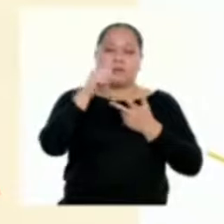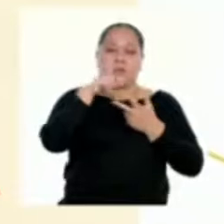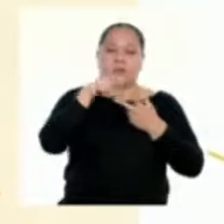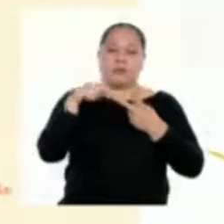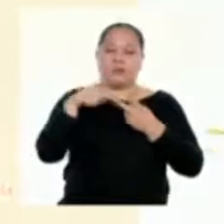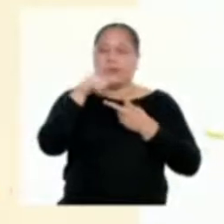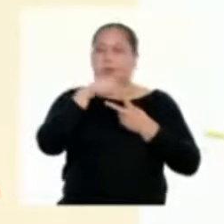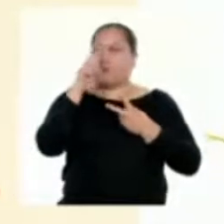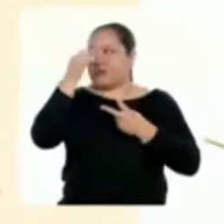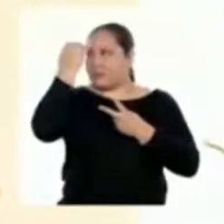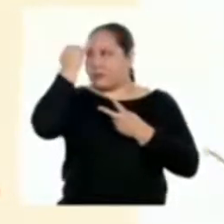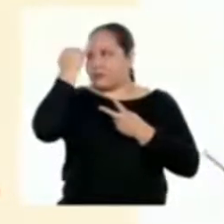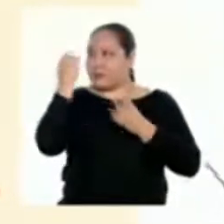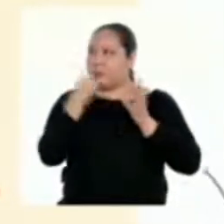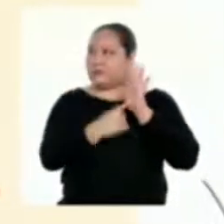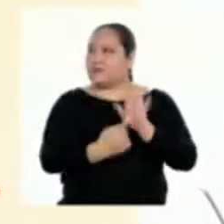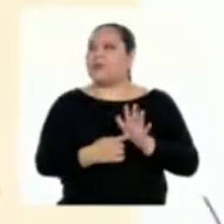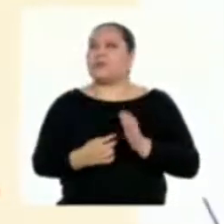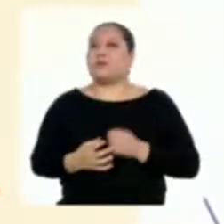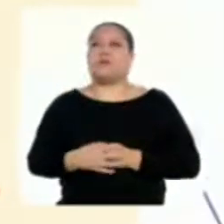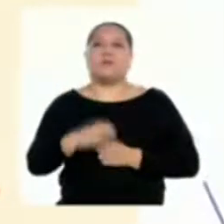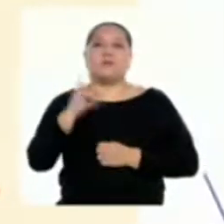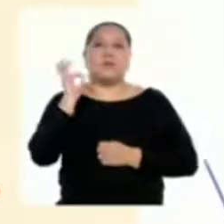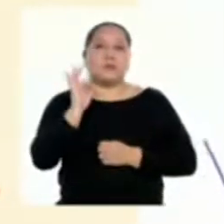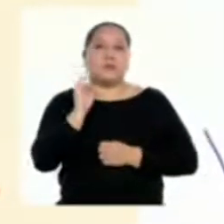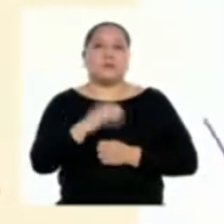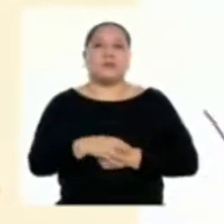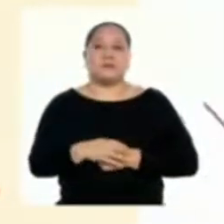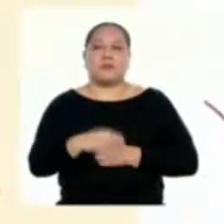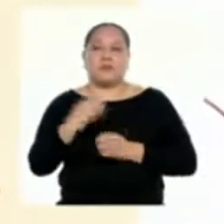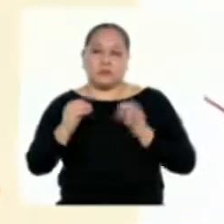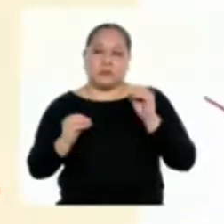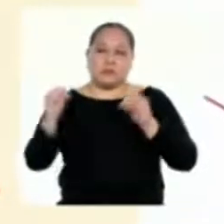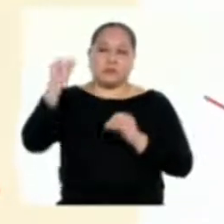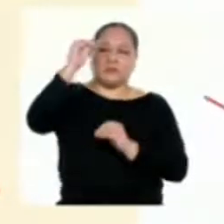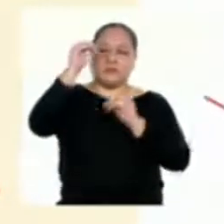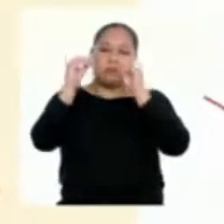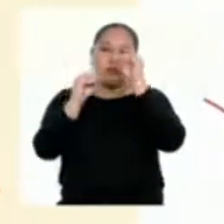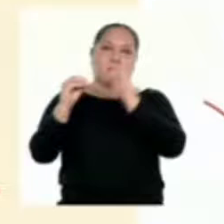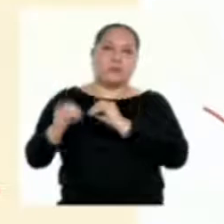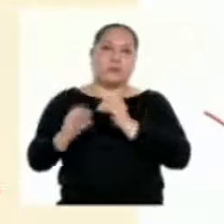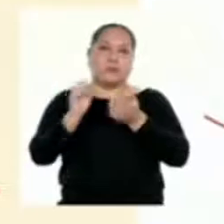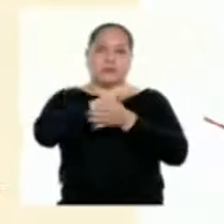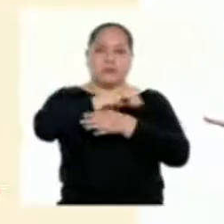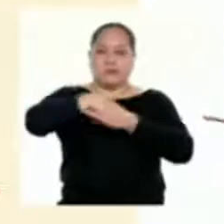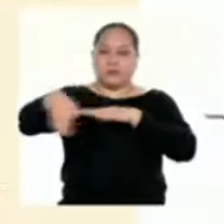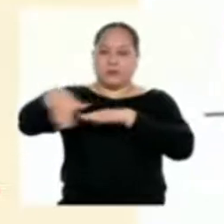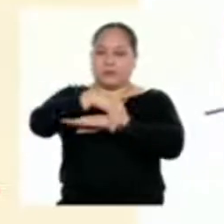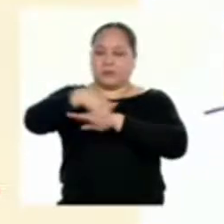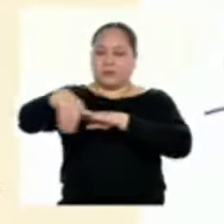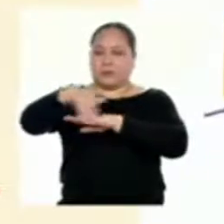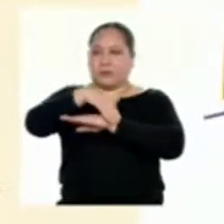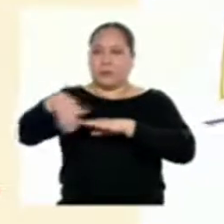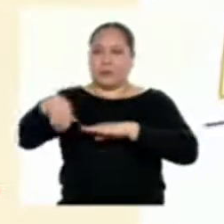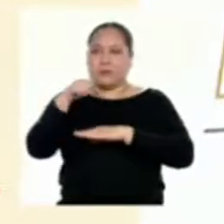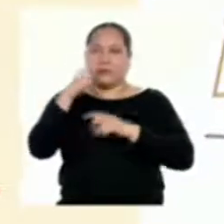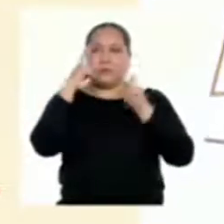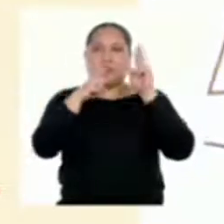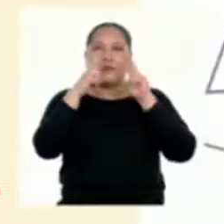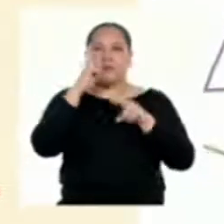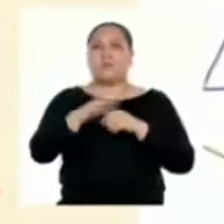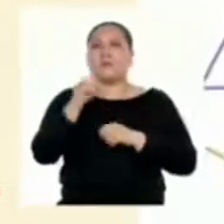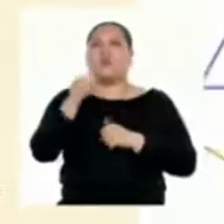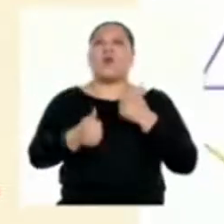Estupendo. Ahora organicemos las ideas que hemos ido subrayando para poder identificar su estructura